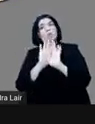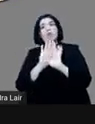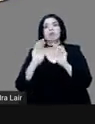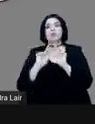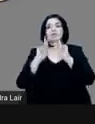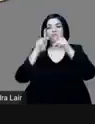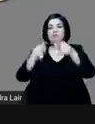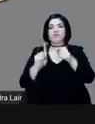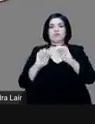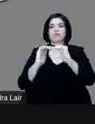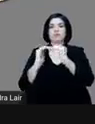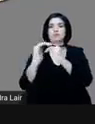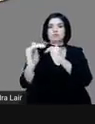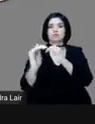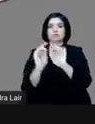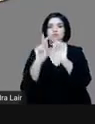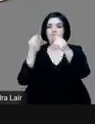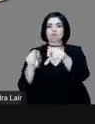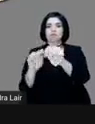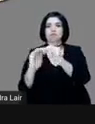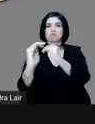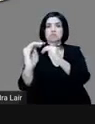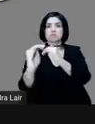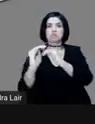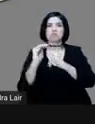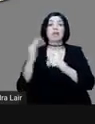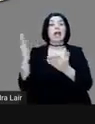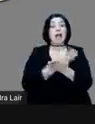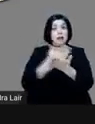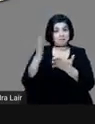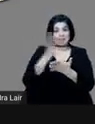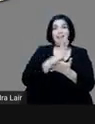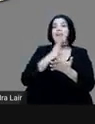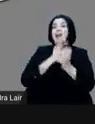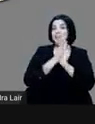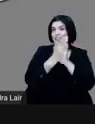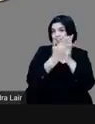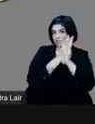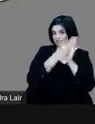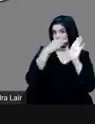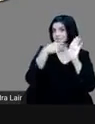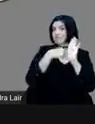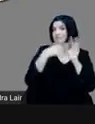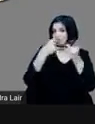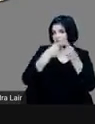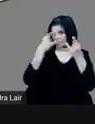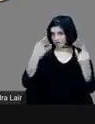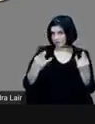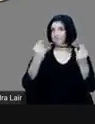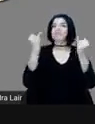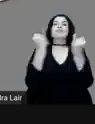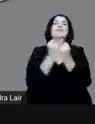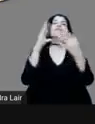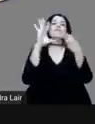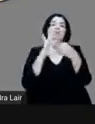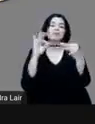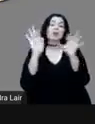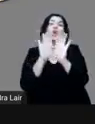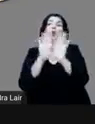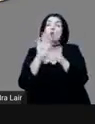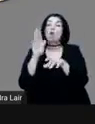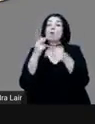además lo están diciendo en las crónicas, ¿no? Cómo inclusive prepararon algunos puentes,